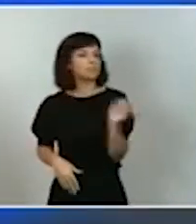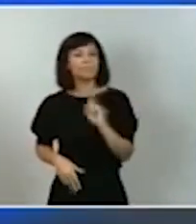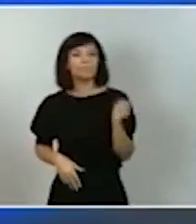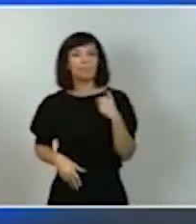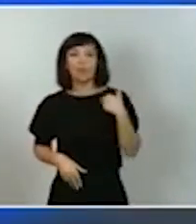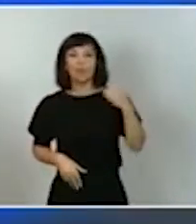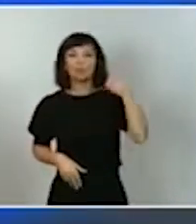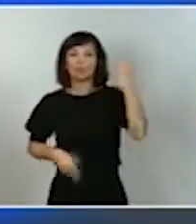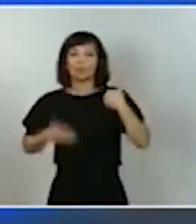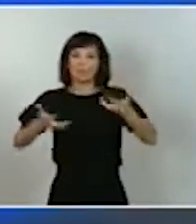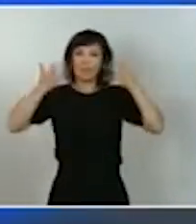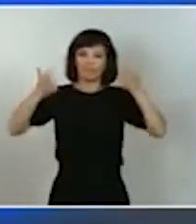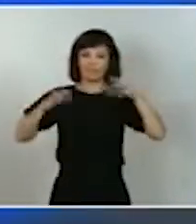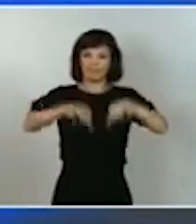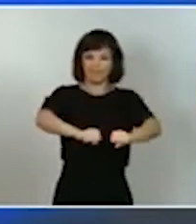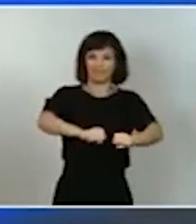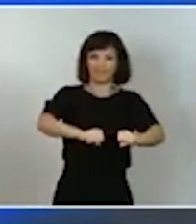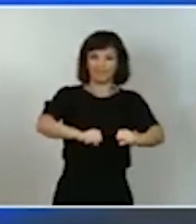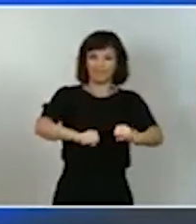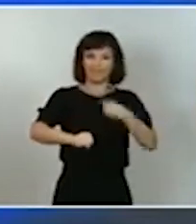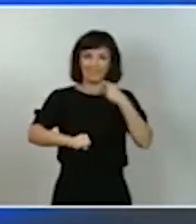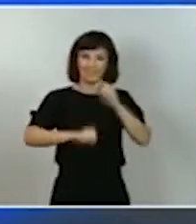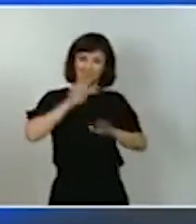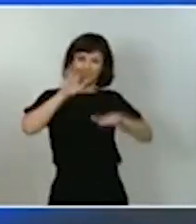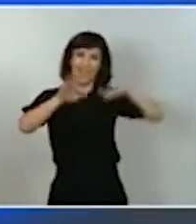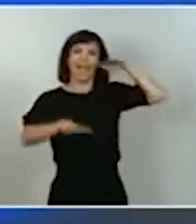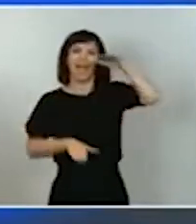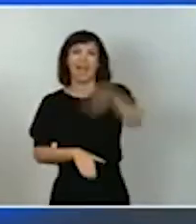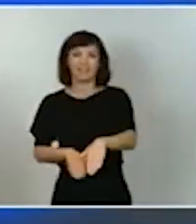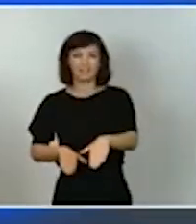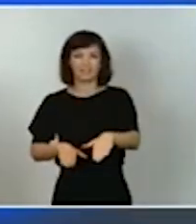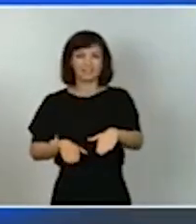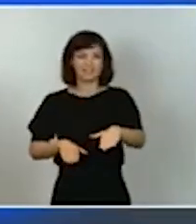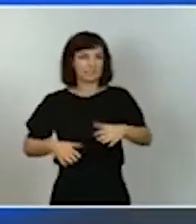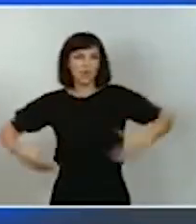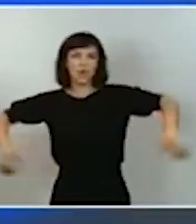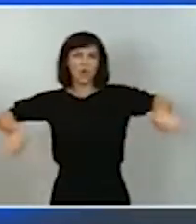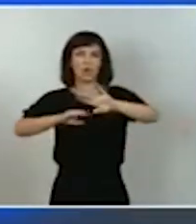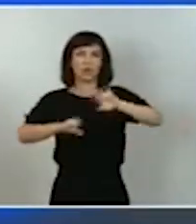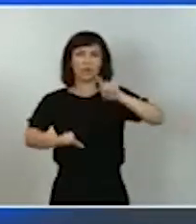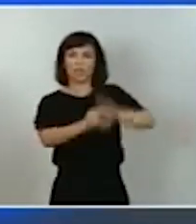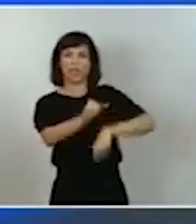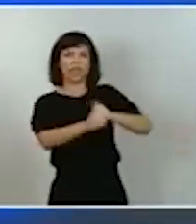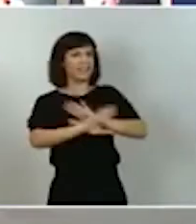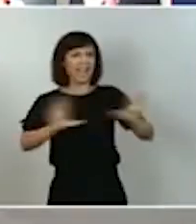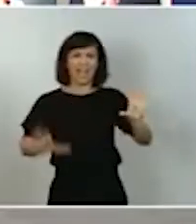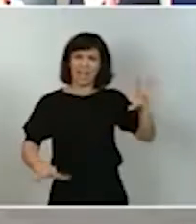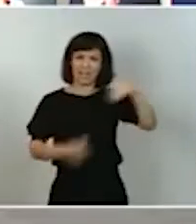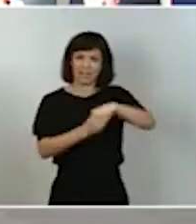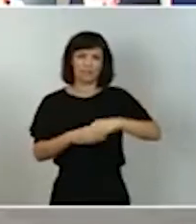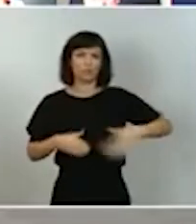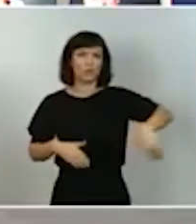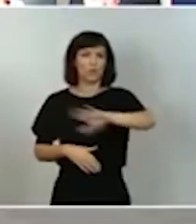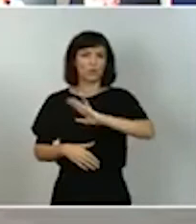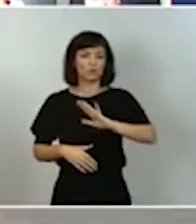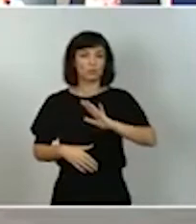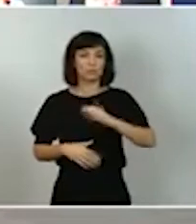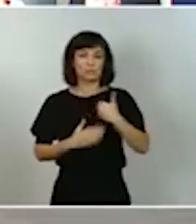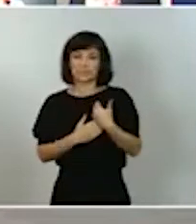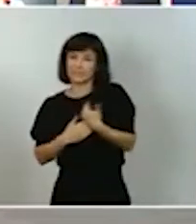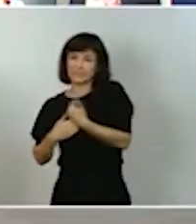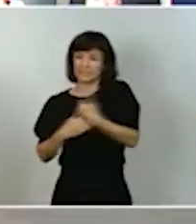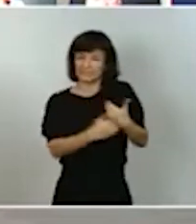se trata de dar un gran paso hacia adelante, todos, todas, sin dejar a nadie atrás, se trata de convertir este duro golpe que ha sido la pandemia